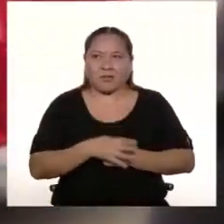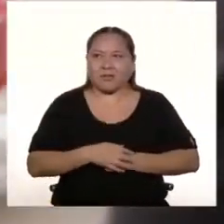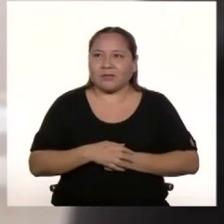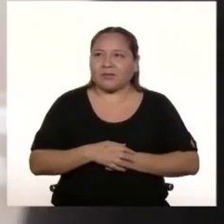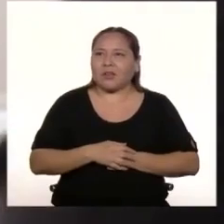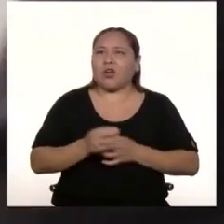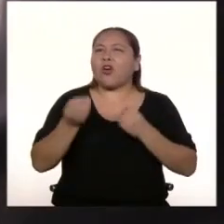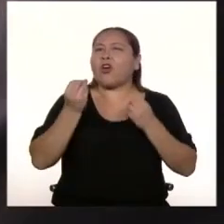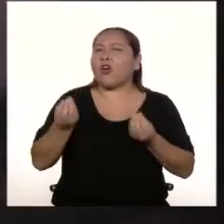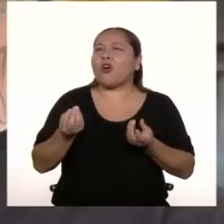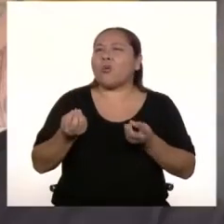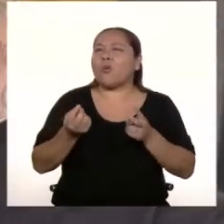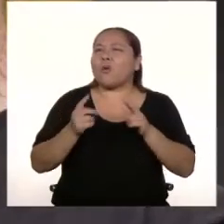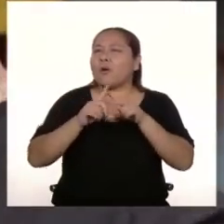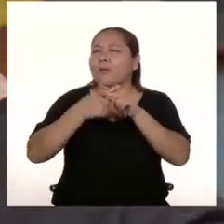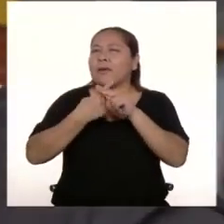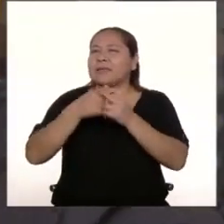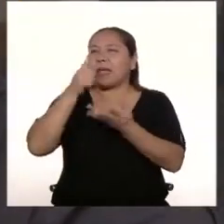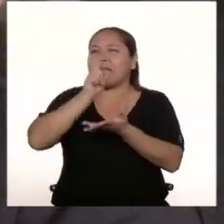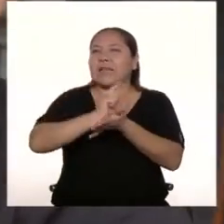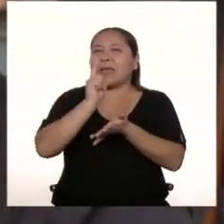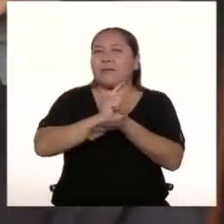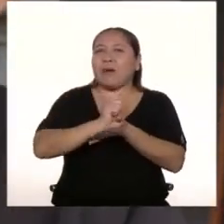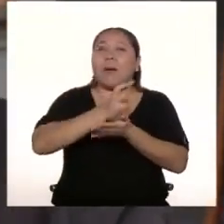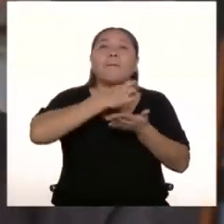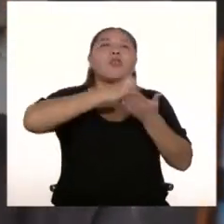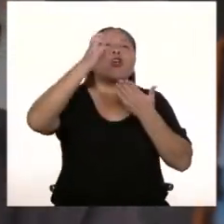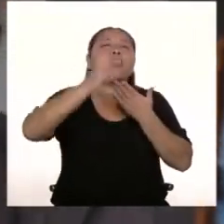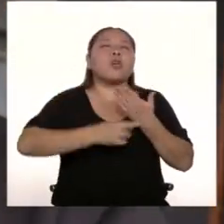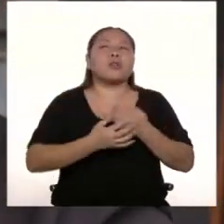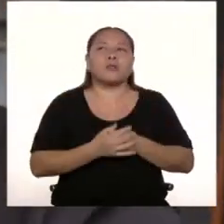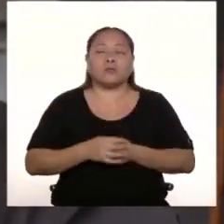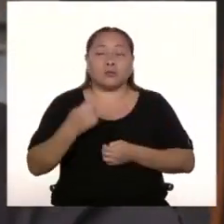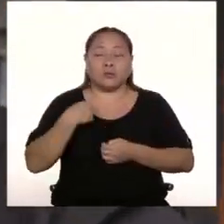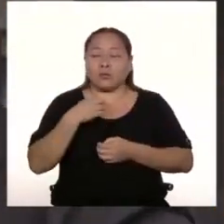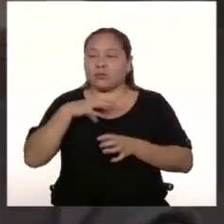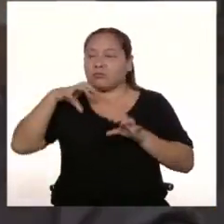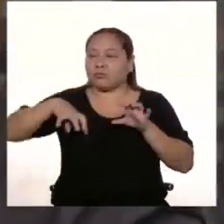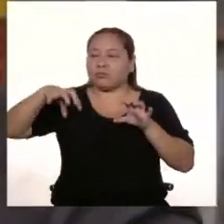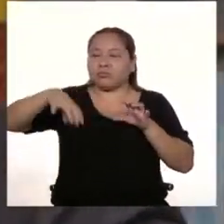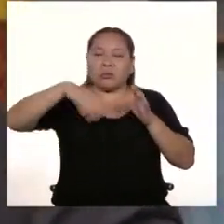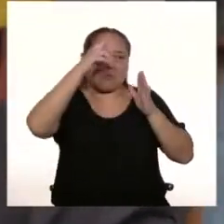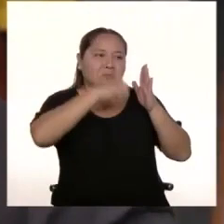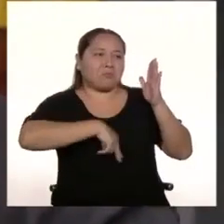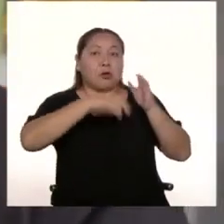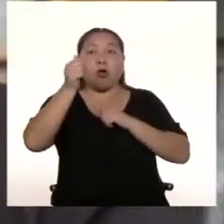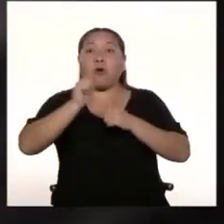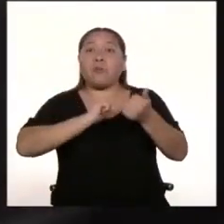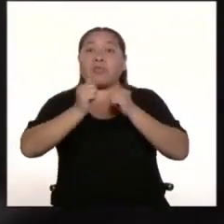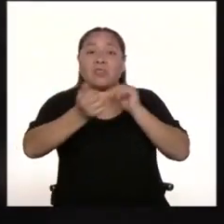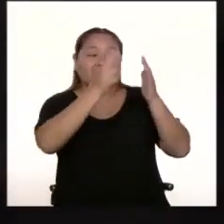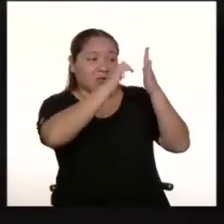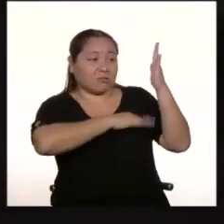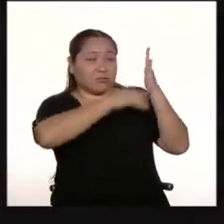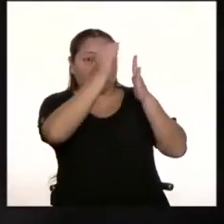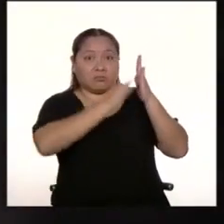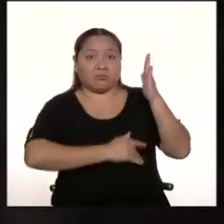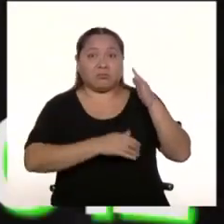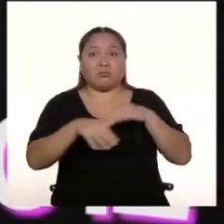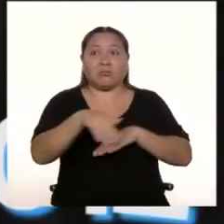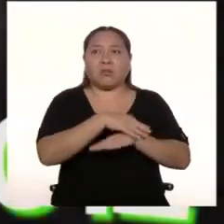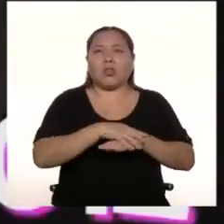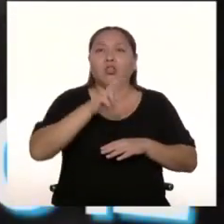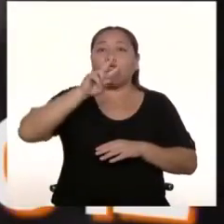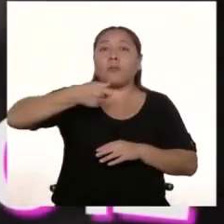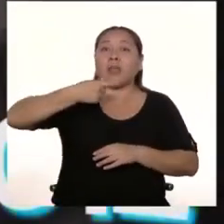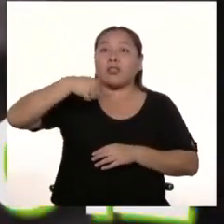Lima Mural Project? Yo venía haciendo proyectos ya de festivales de murales y graffiti y toda esta banda urbana desde el